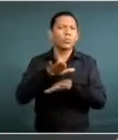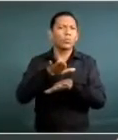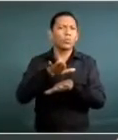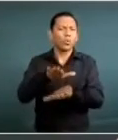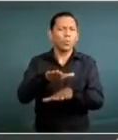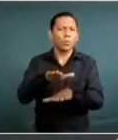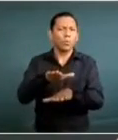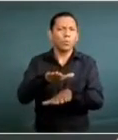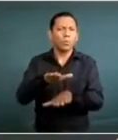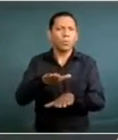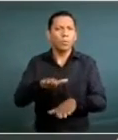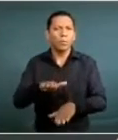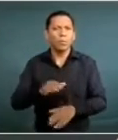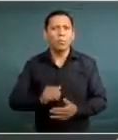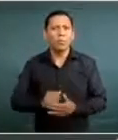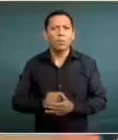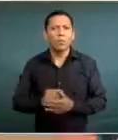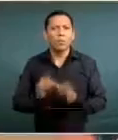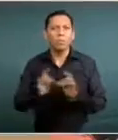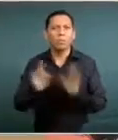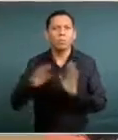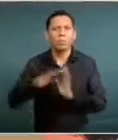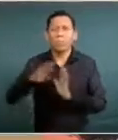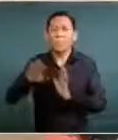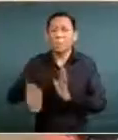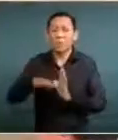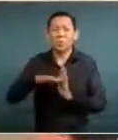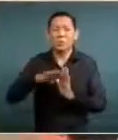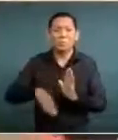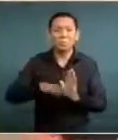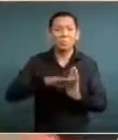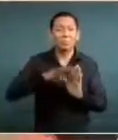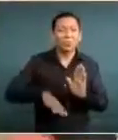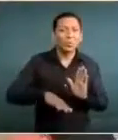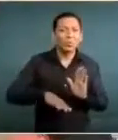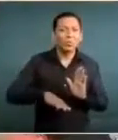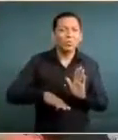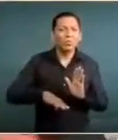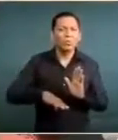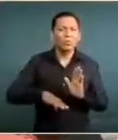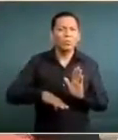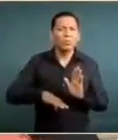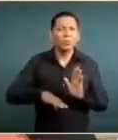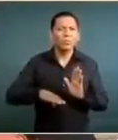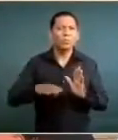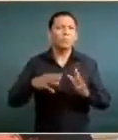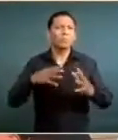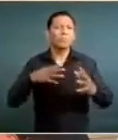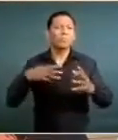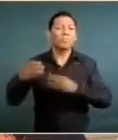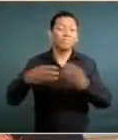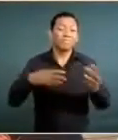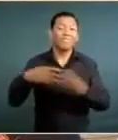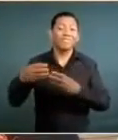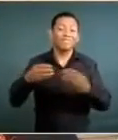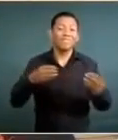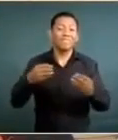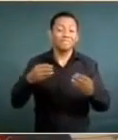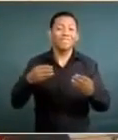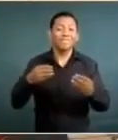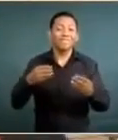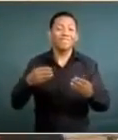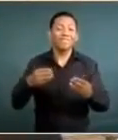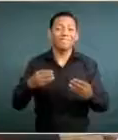de fallecidos por la pandemia, esto